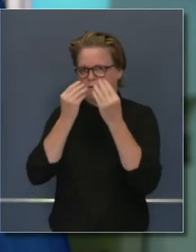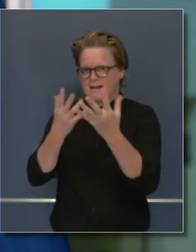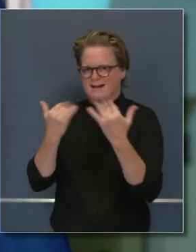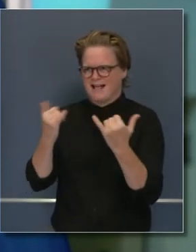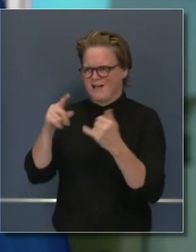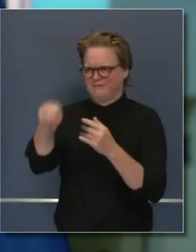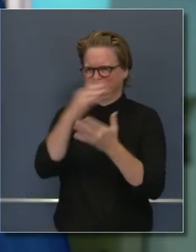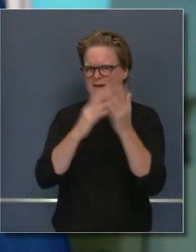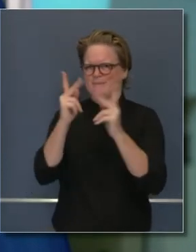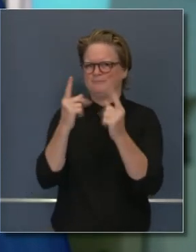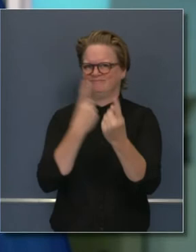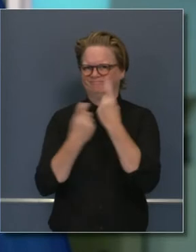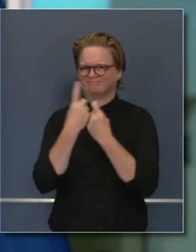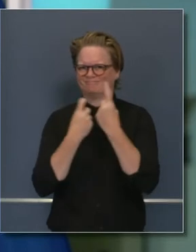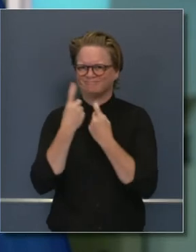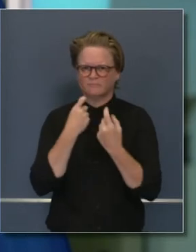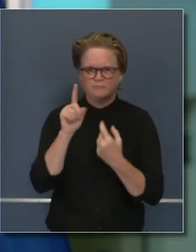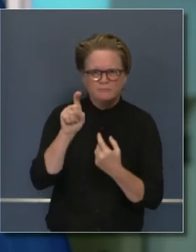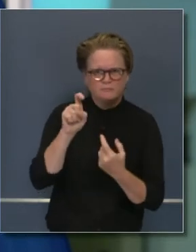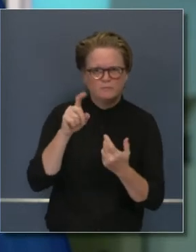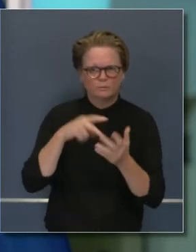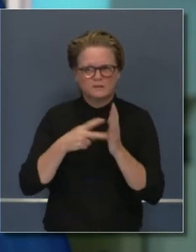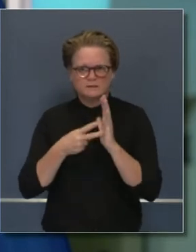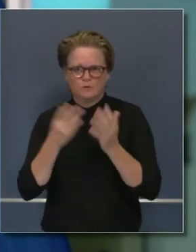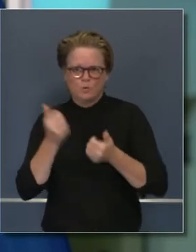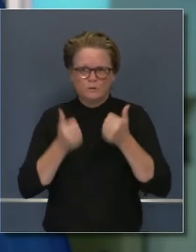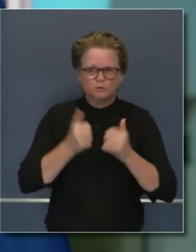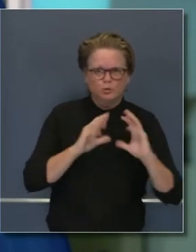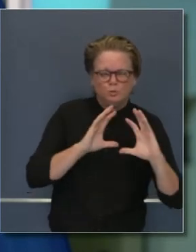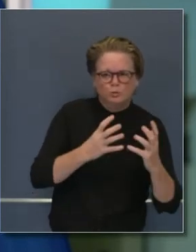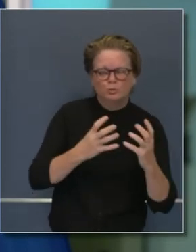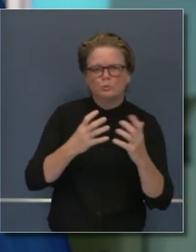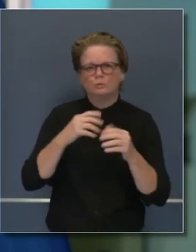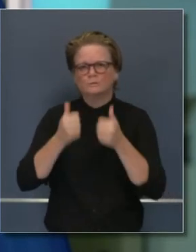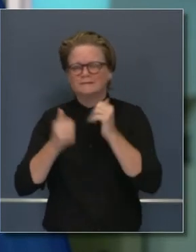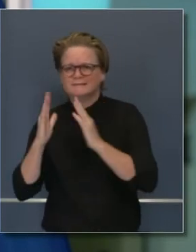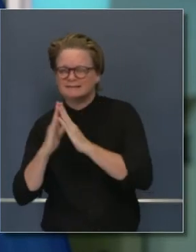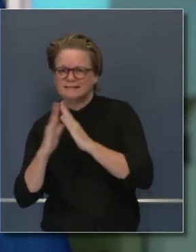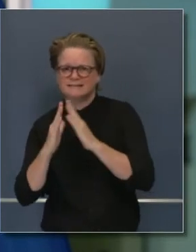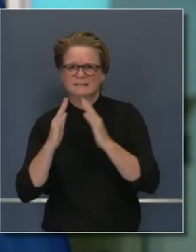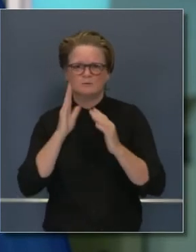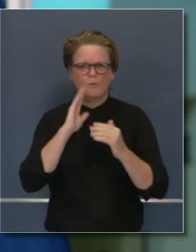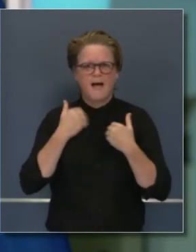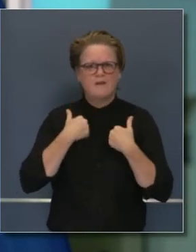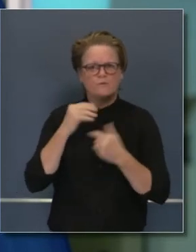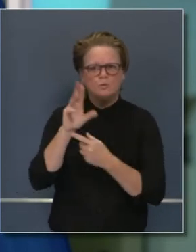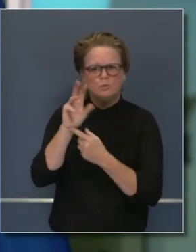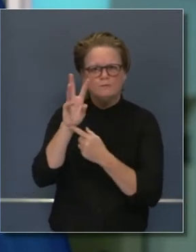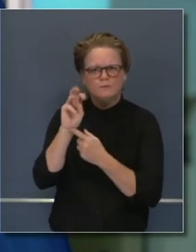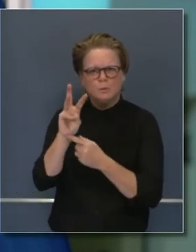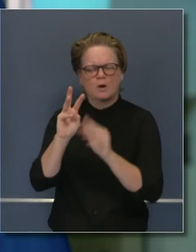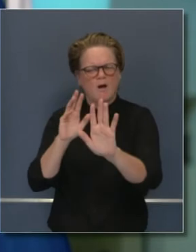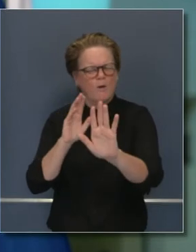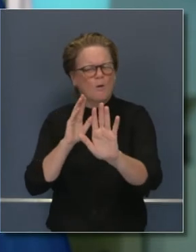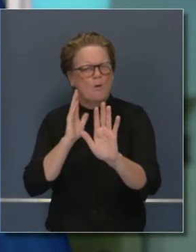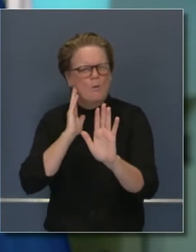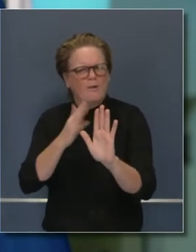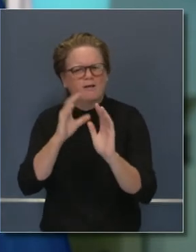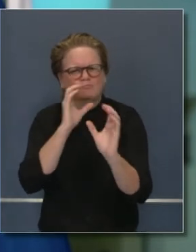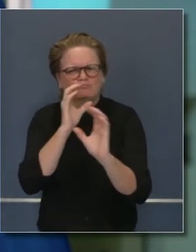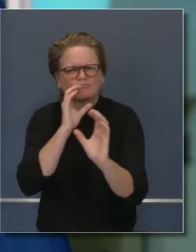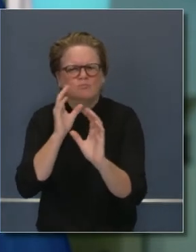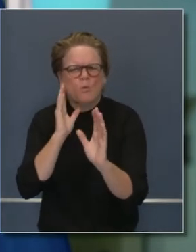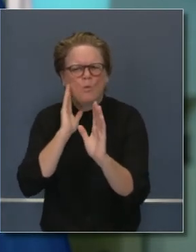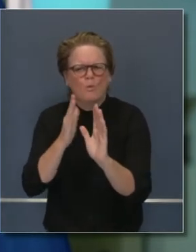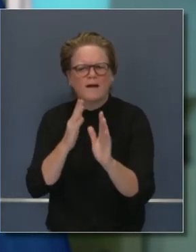interrogantes, dudas, cómo se ve, cómo no se ve, quién se ve impactado, quién no, qué significa realmente un toque de